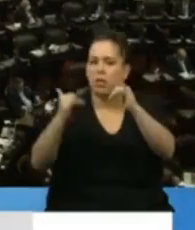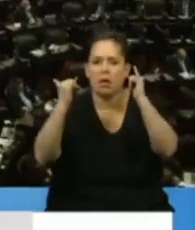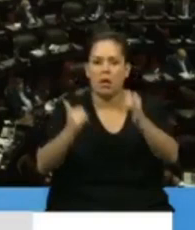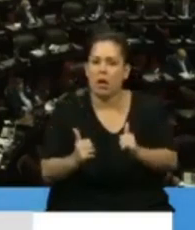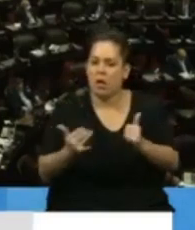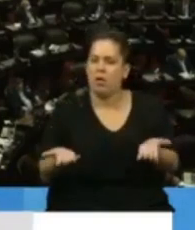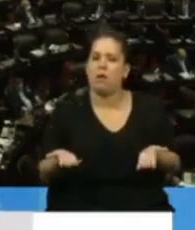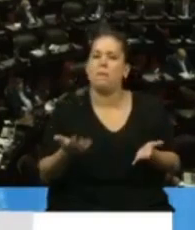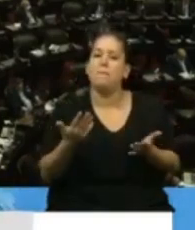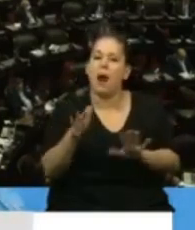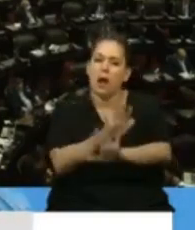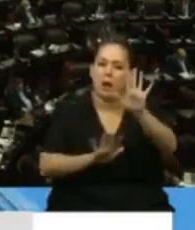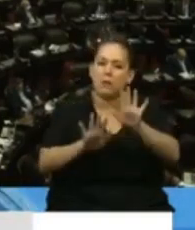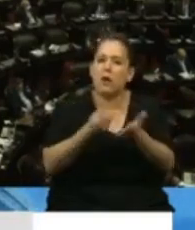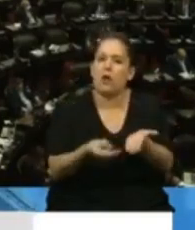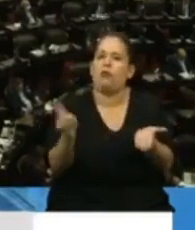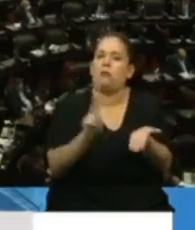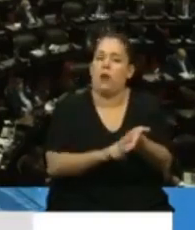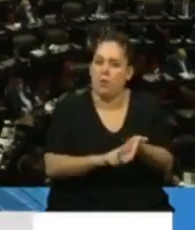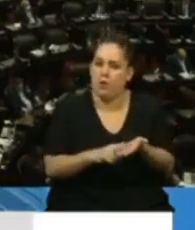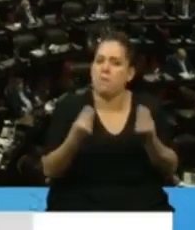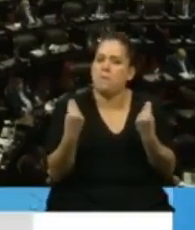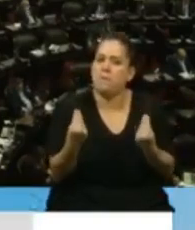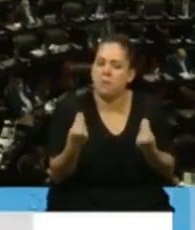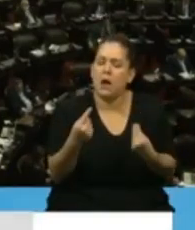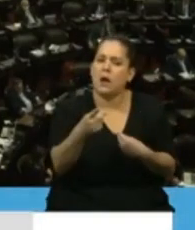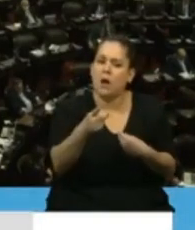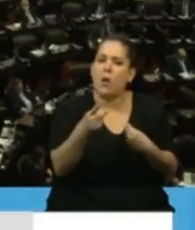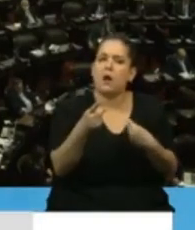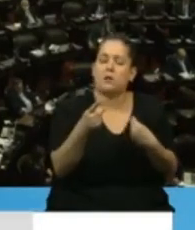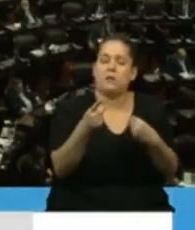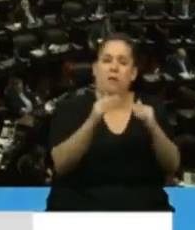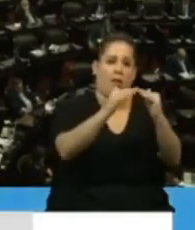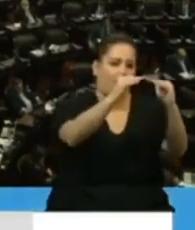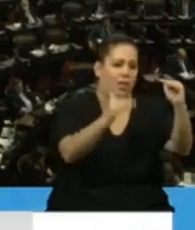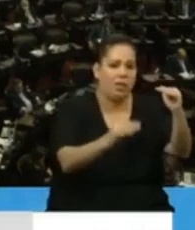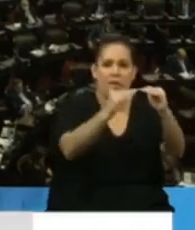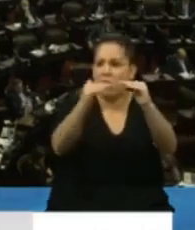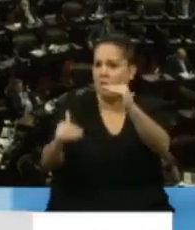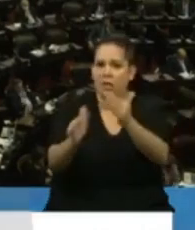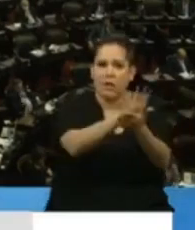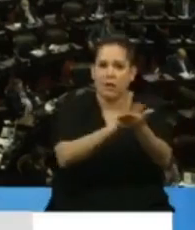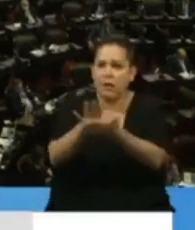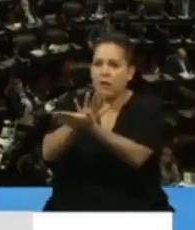nuevamente. Y no solamente para salvar estas inequidades, sino de que también